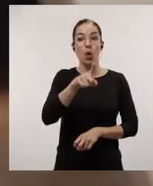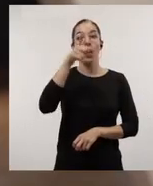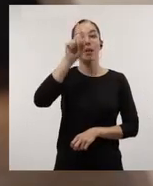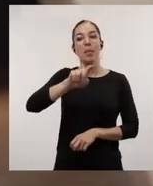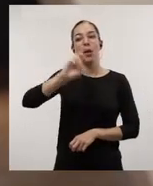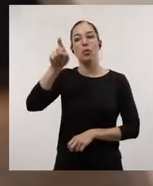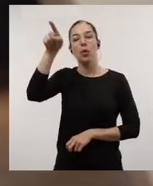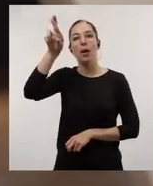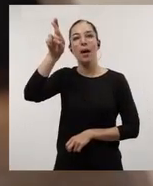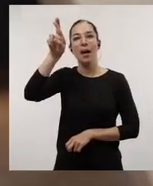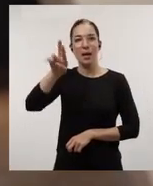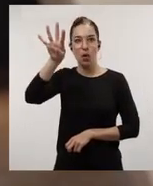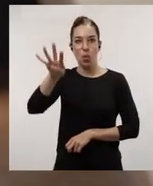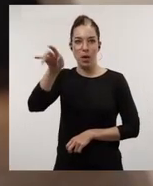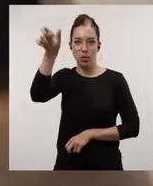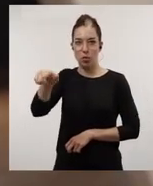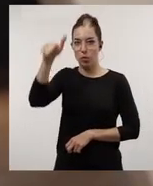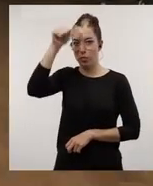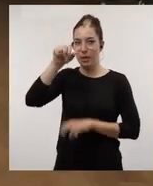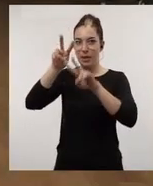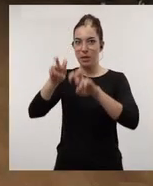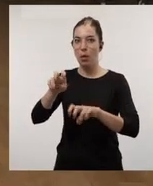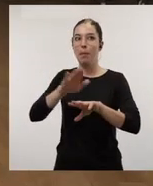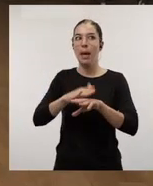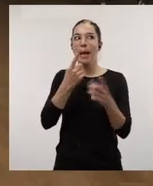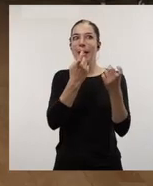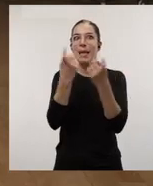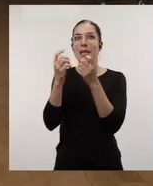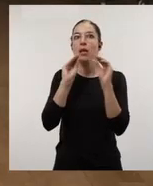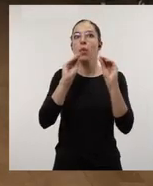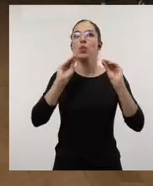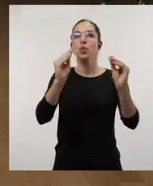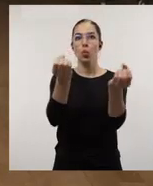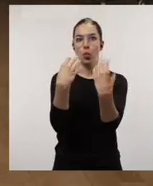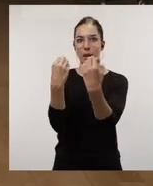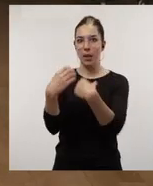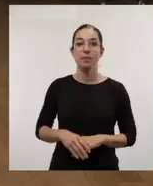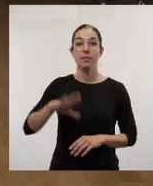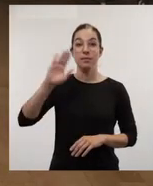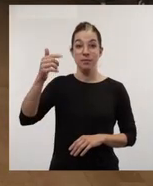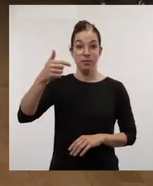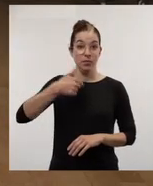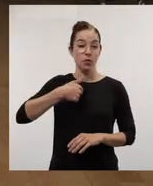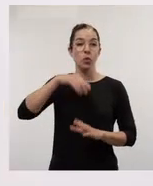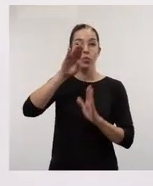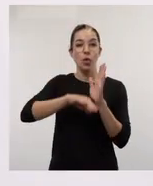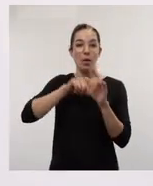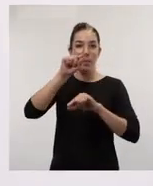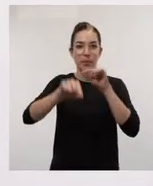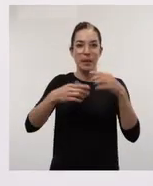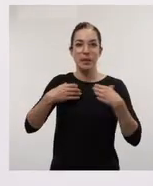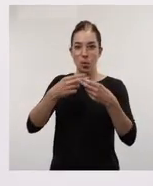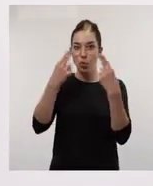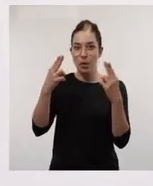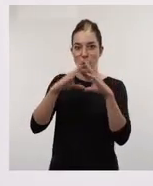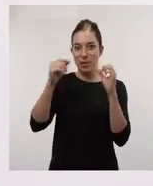con un investigador R4 para que nos cuente un poco también sus necesidades de formación. Si os parece, vamos a ver sus vídeos. Hola, soy estudiante del Programa de